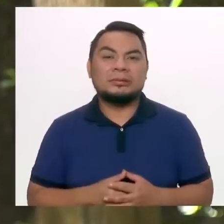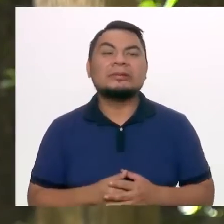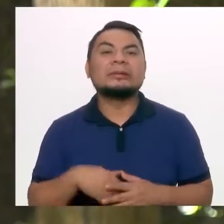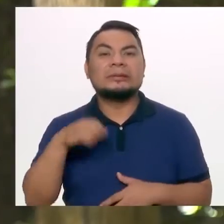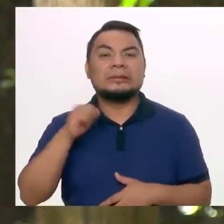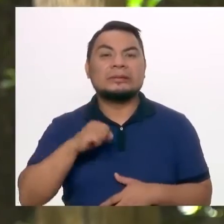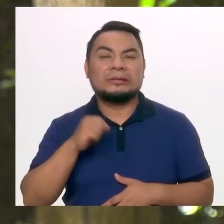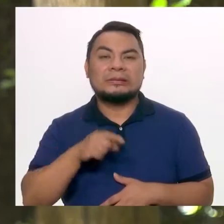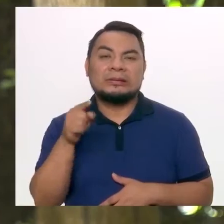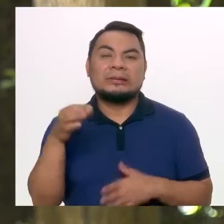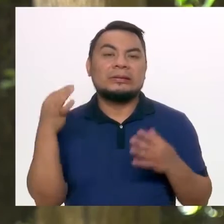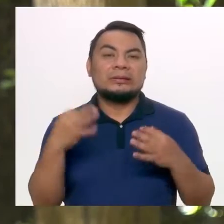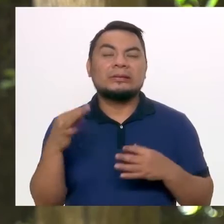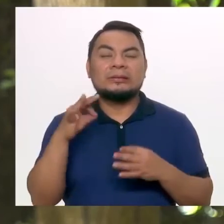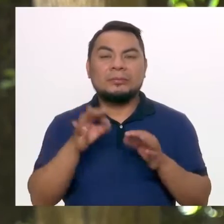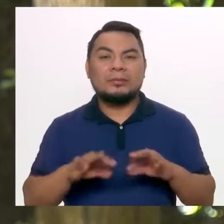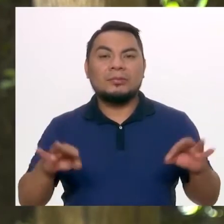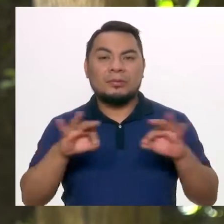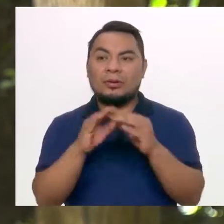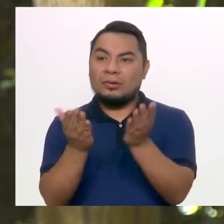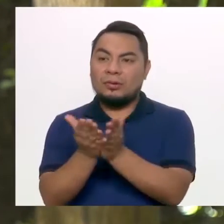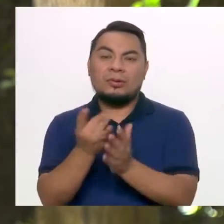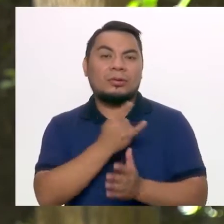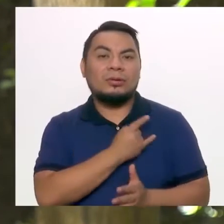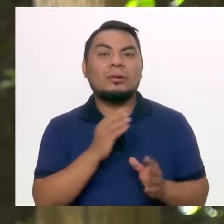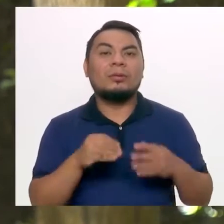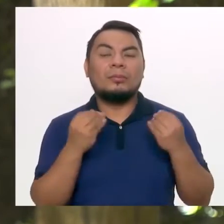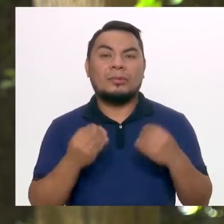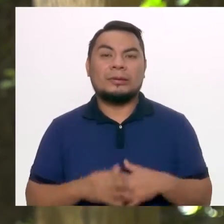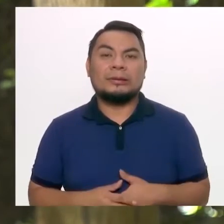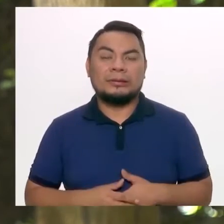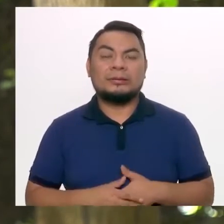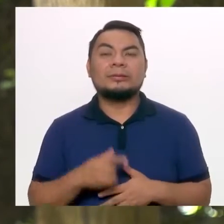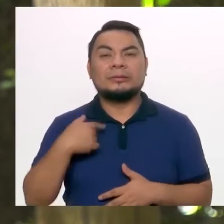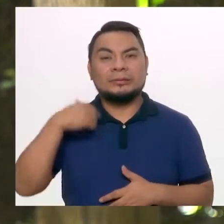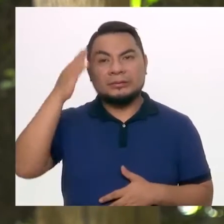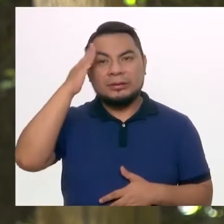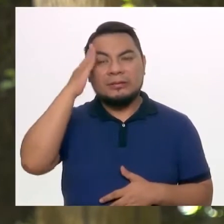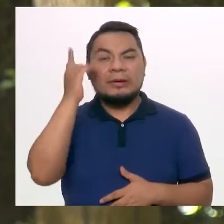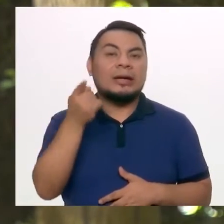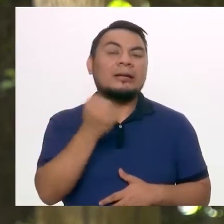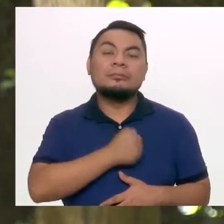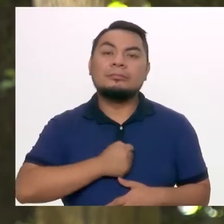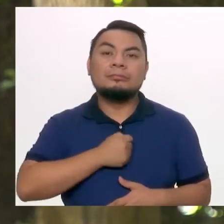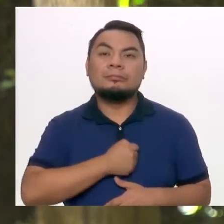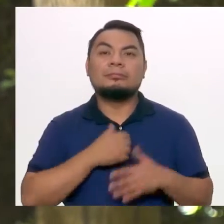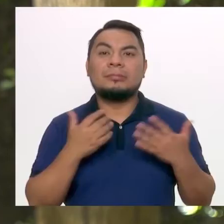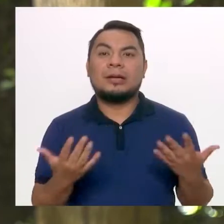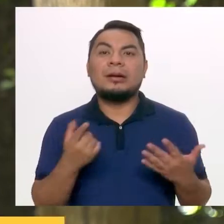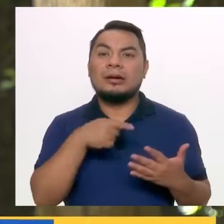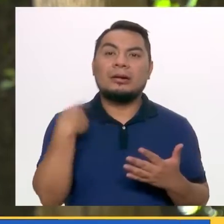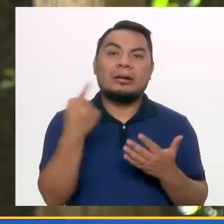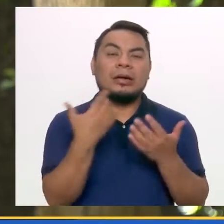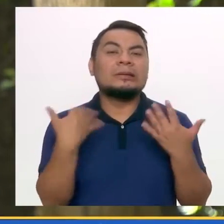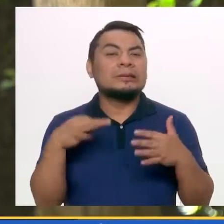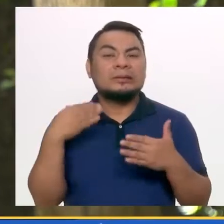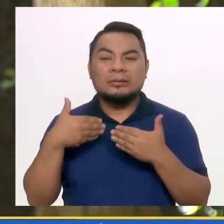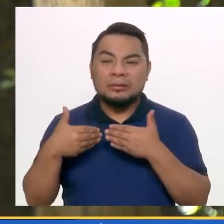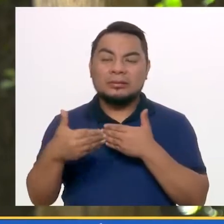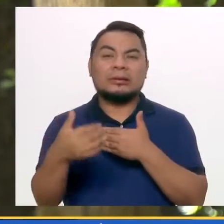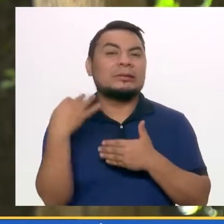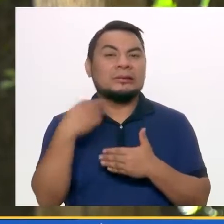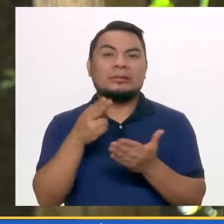importante para los colegios y para las universidades porque es algo que lamentablemente nos